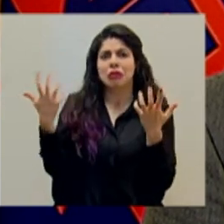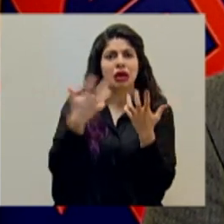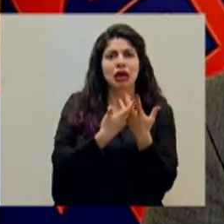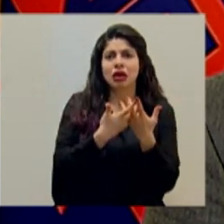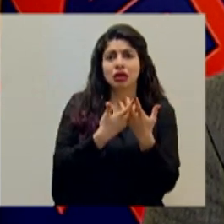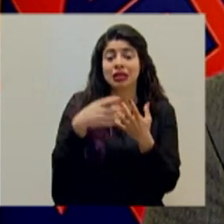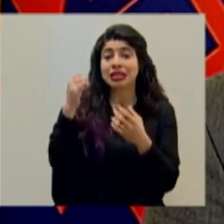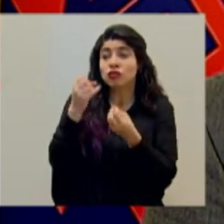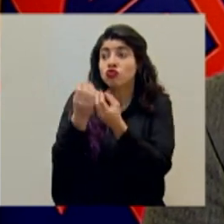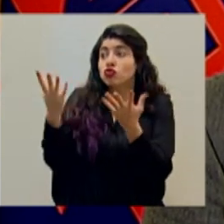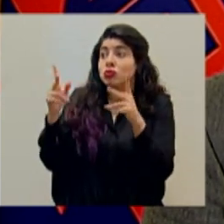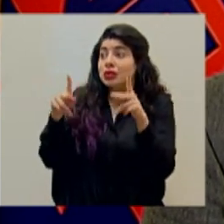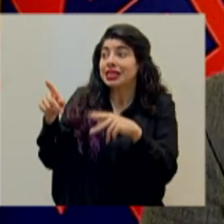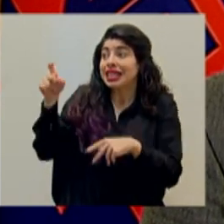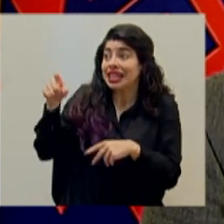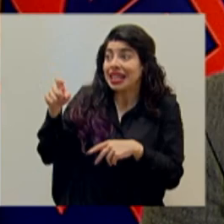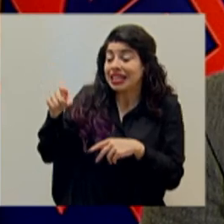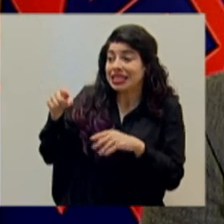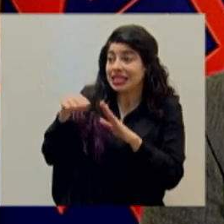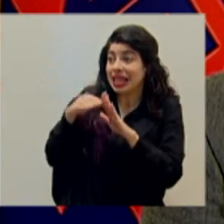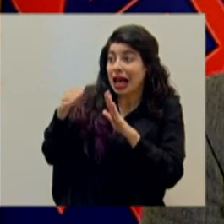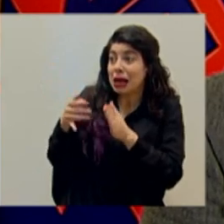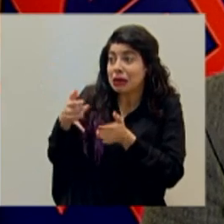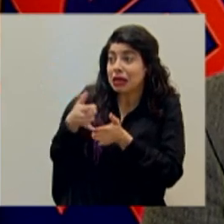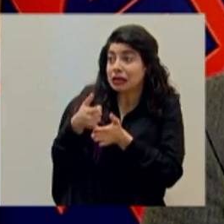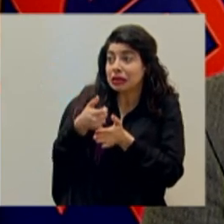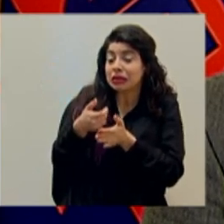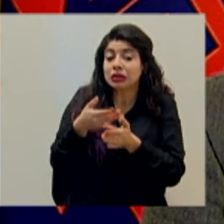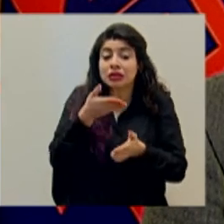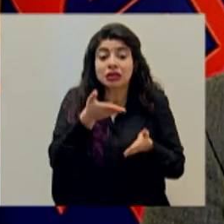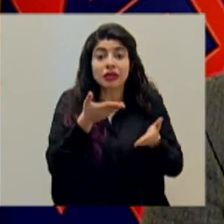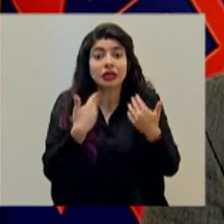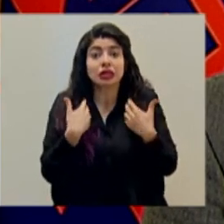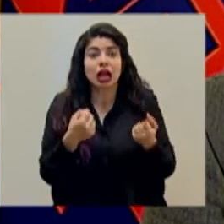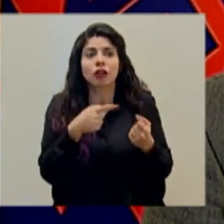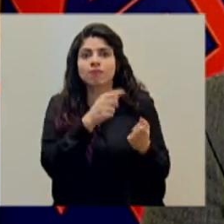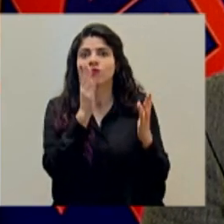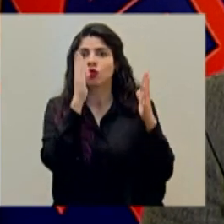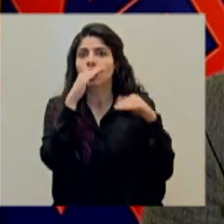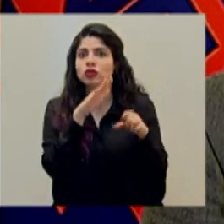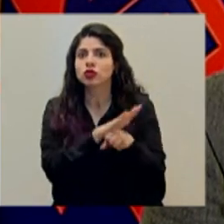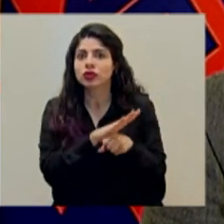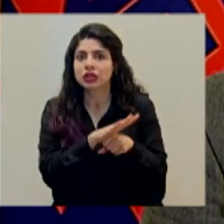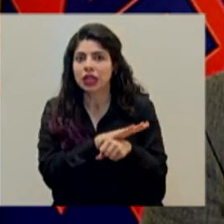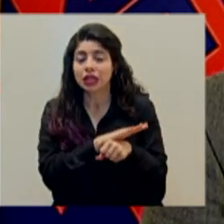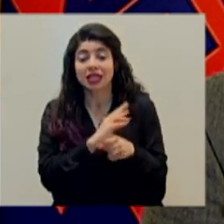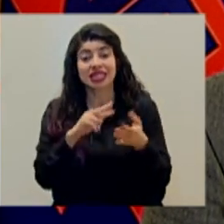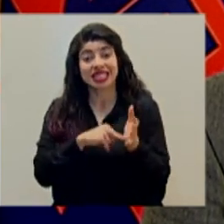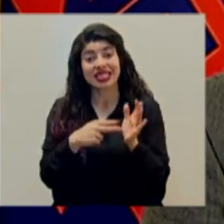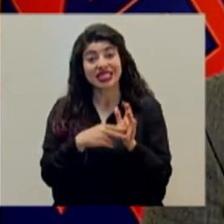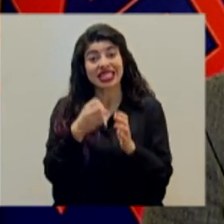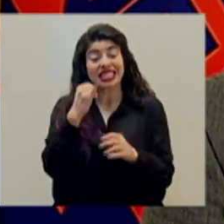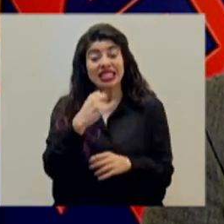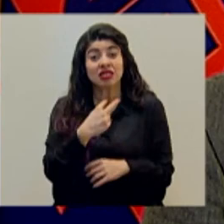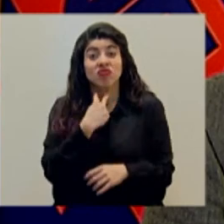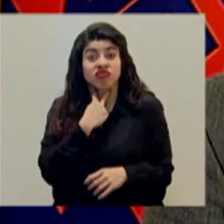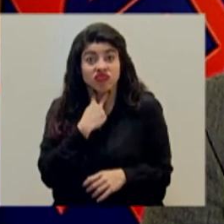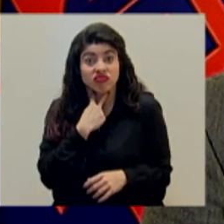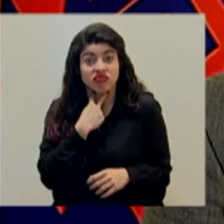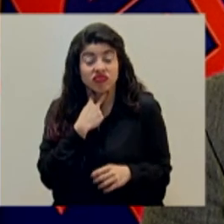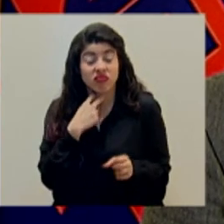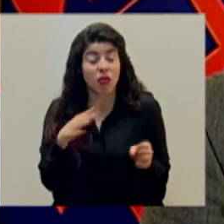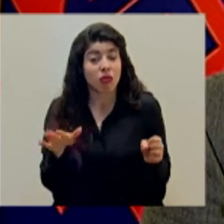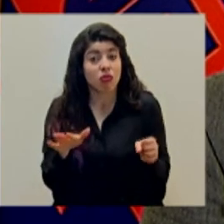requeridas en atención crítica en los servicios de salud. Es decir, si el colapso llega a